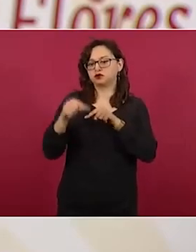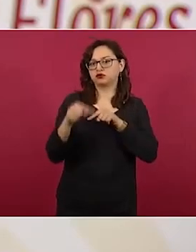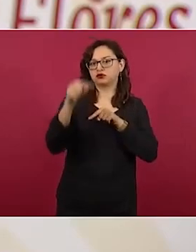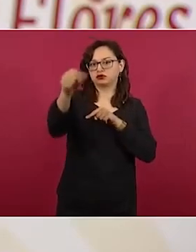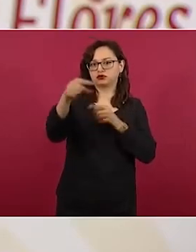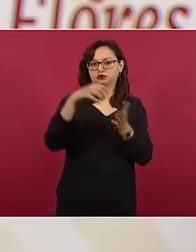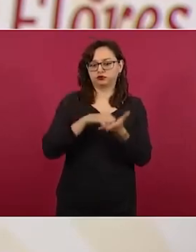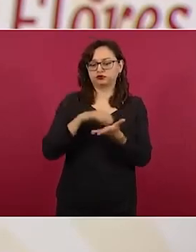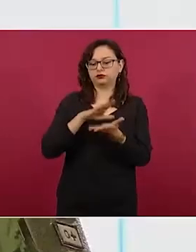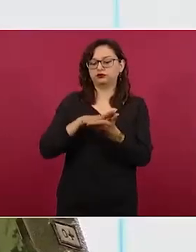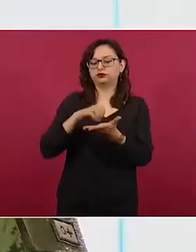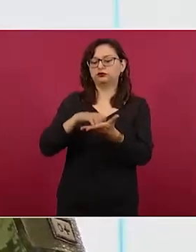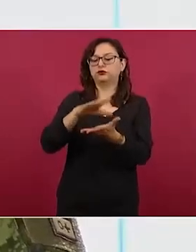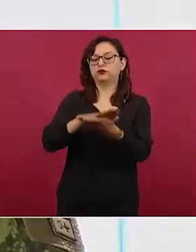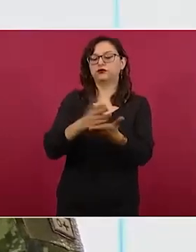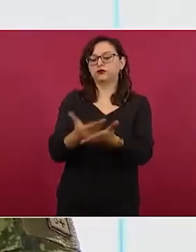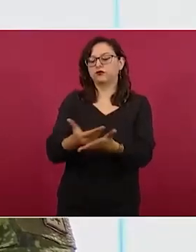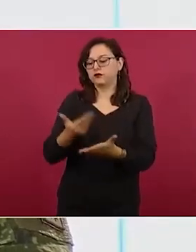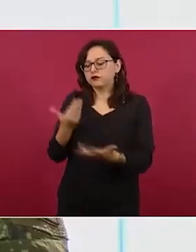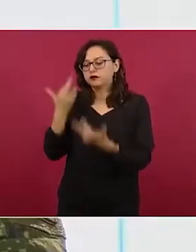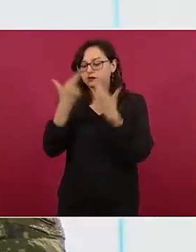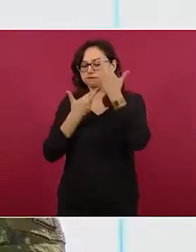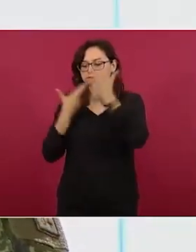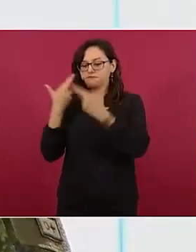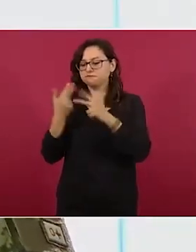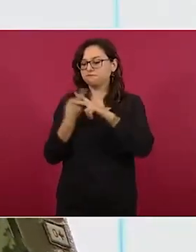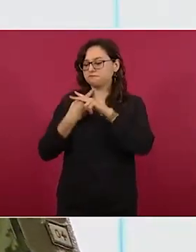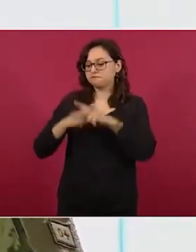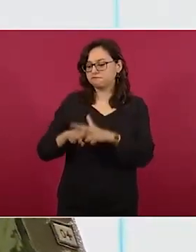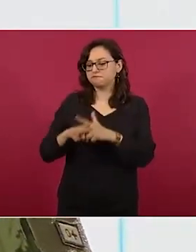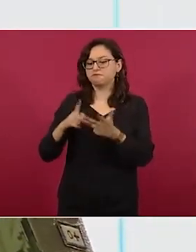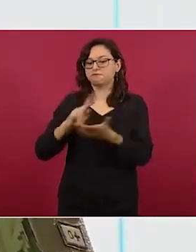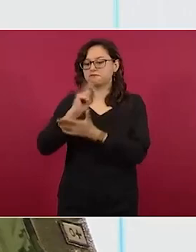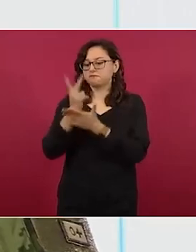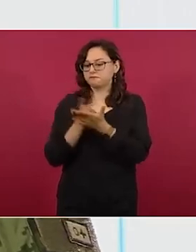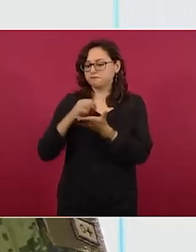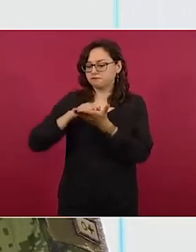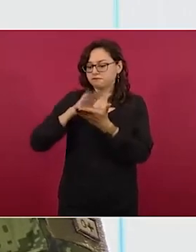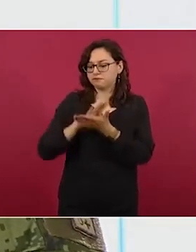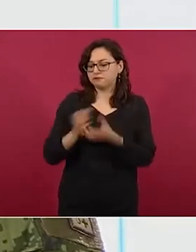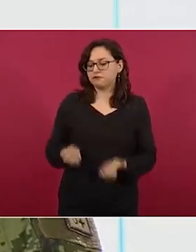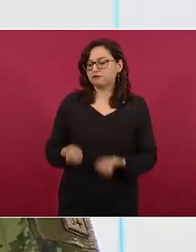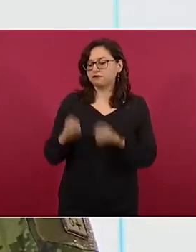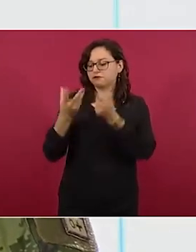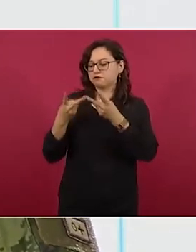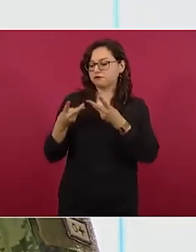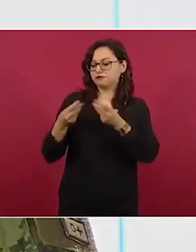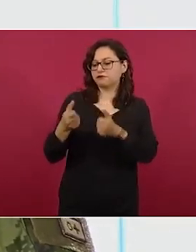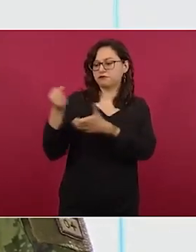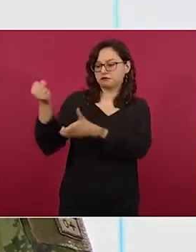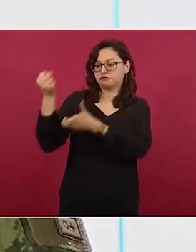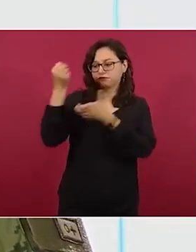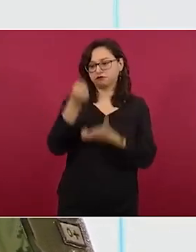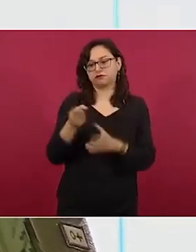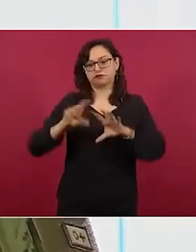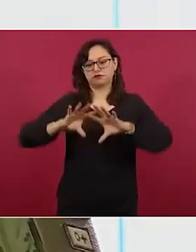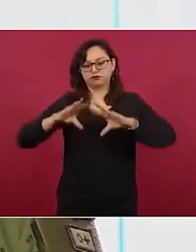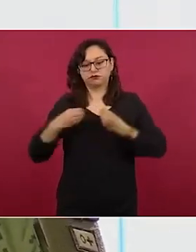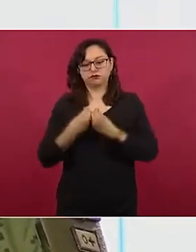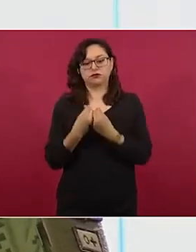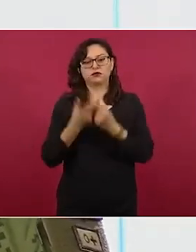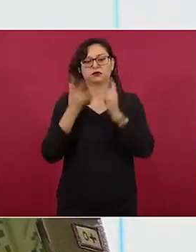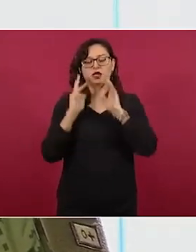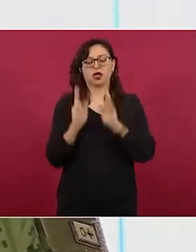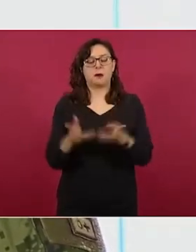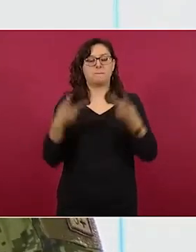formulación de los estudios previos para realizar el proyecto ejecutivo y tener los recursos necesarios. Ya estamos también desplegando maquinaria y personal del Cuerpo